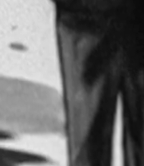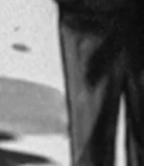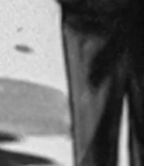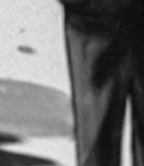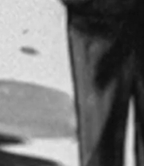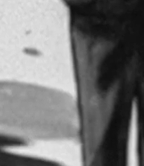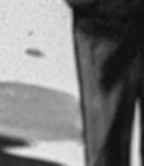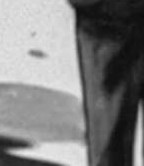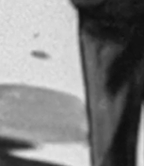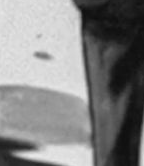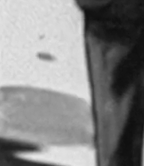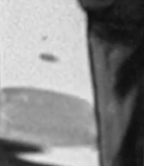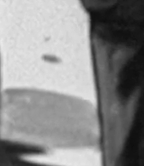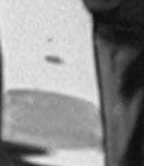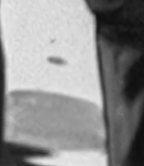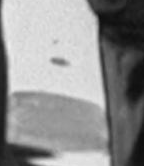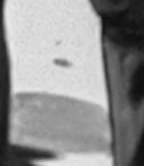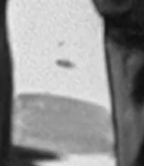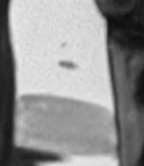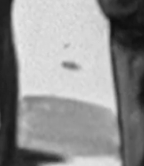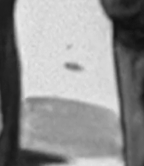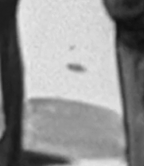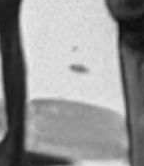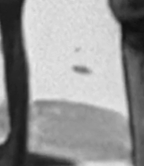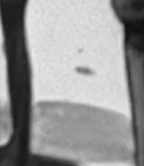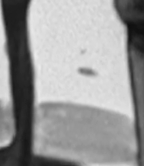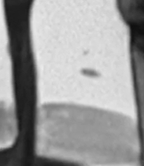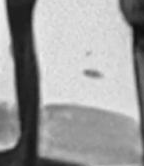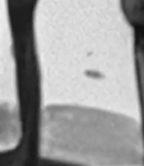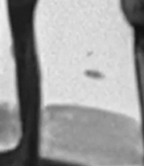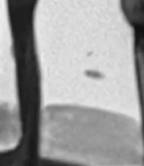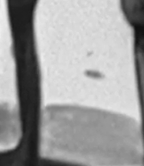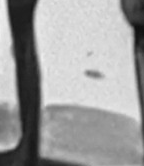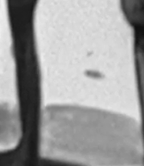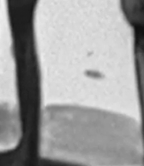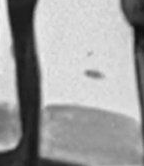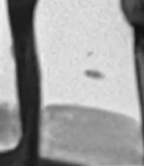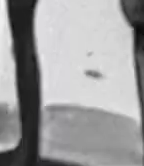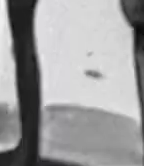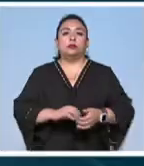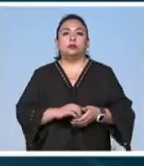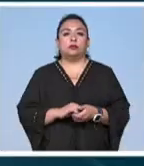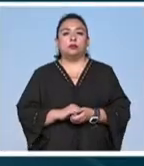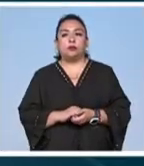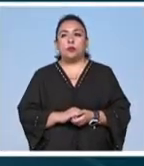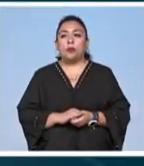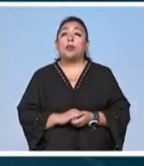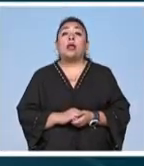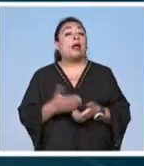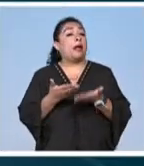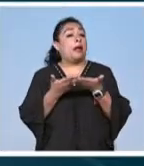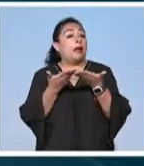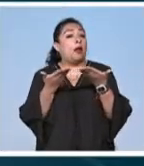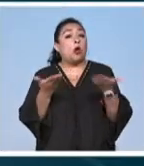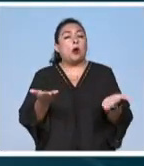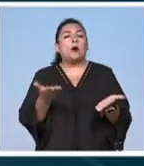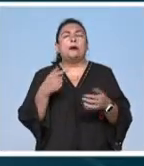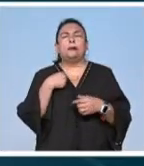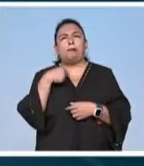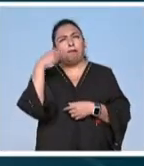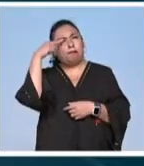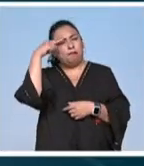1988 noticias 22 alfonso popocá llegó el momento de